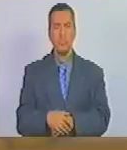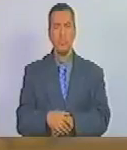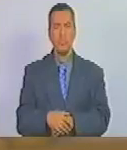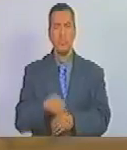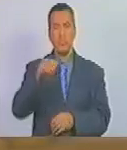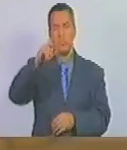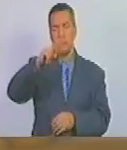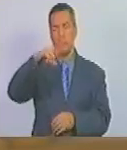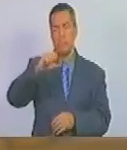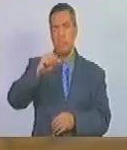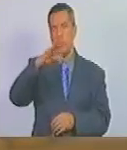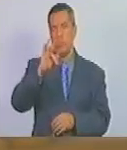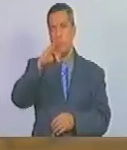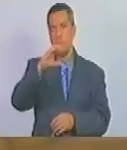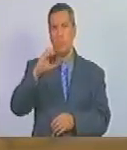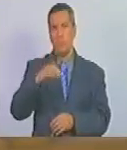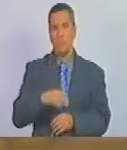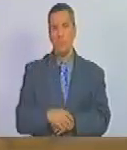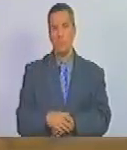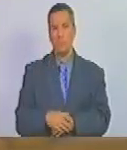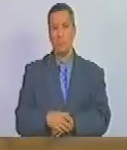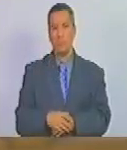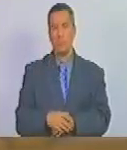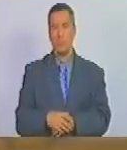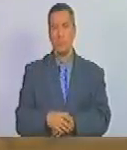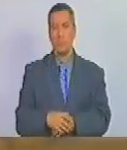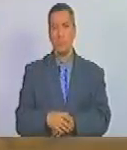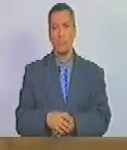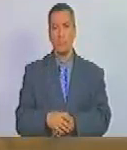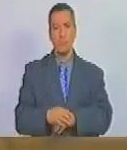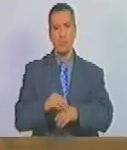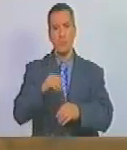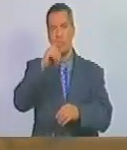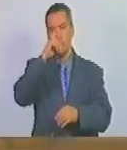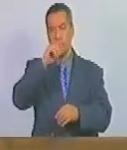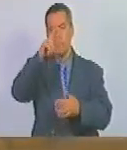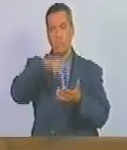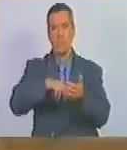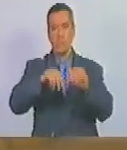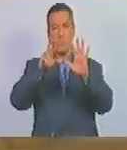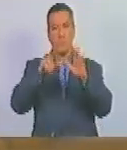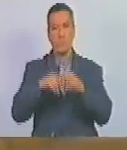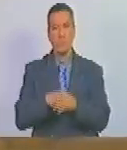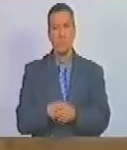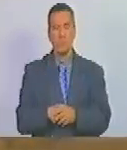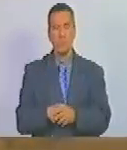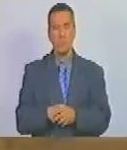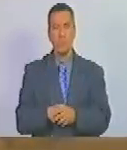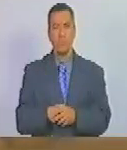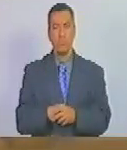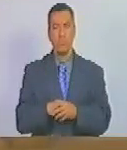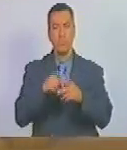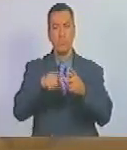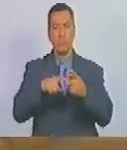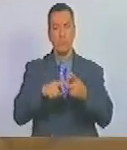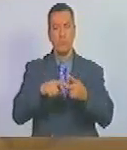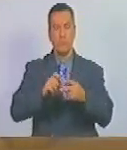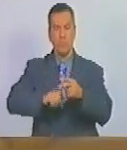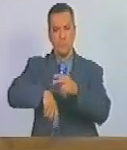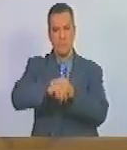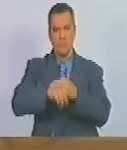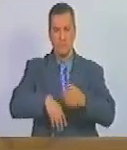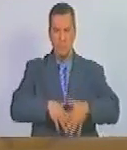Rafi Seadat fue en el año 2008 pateada en el estómago